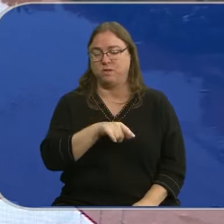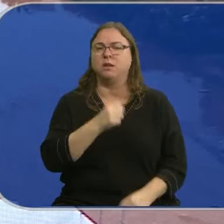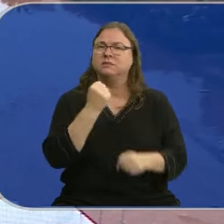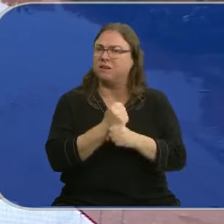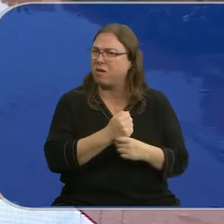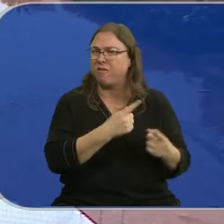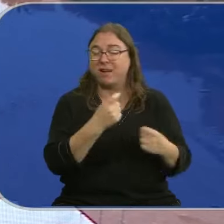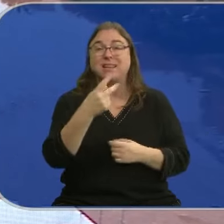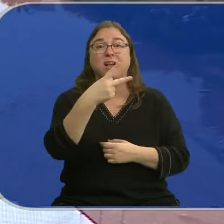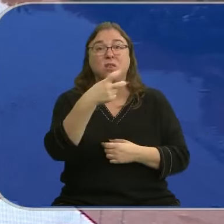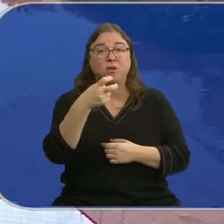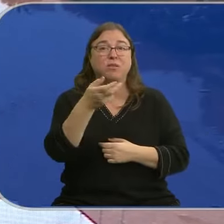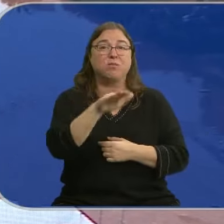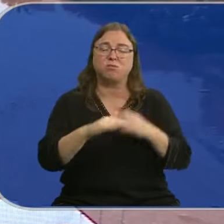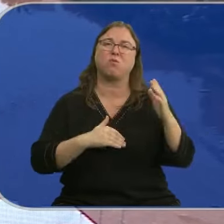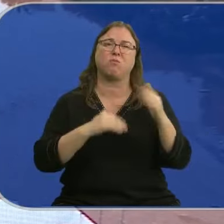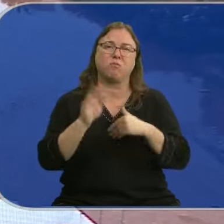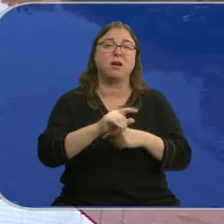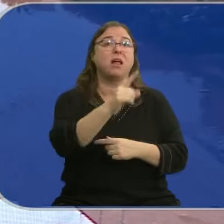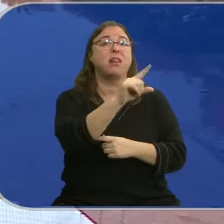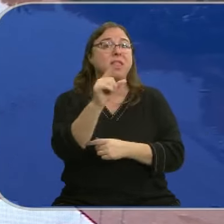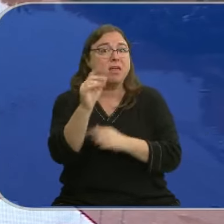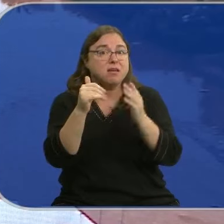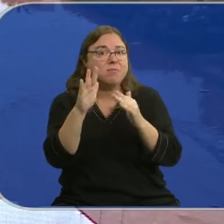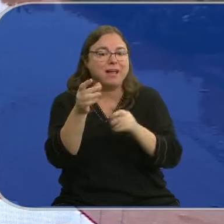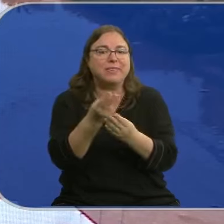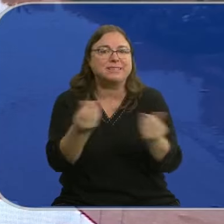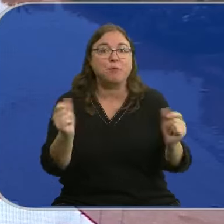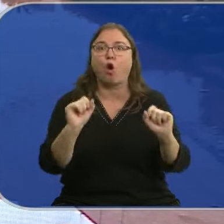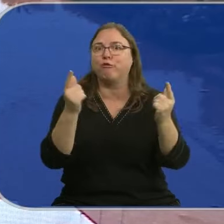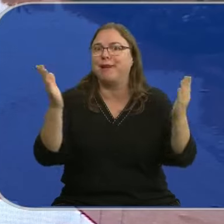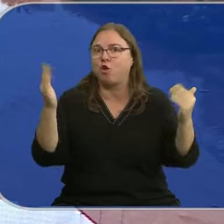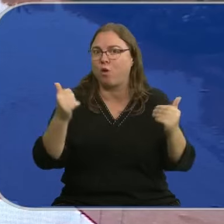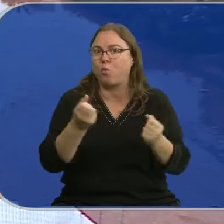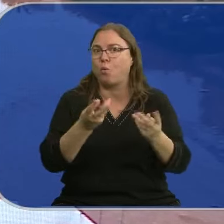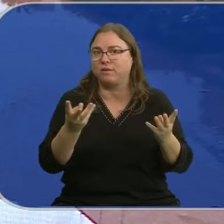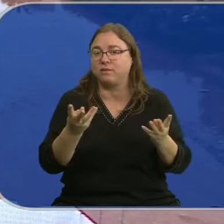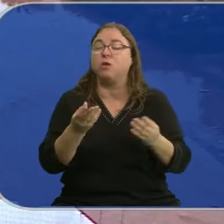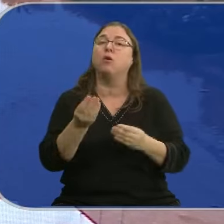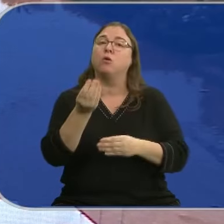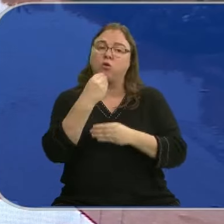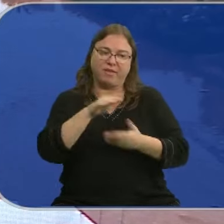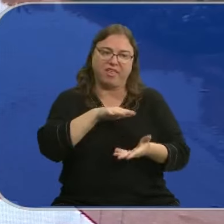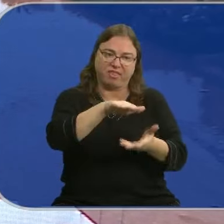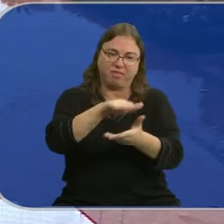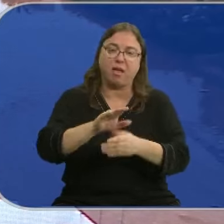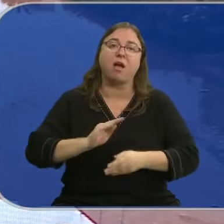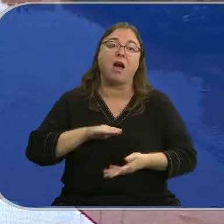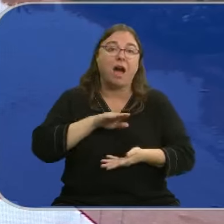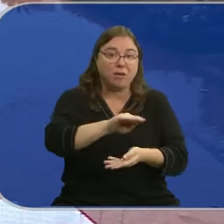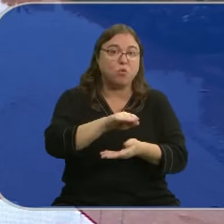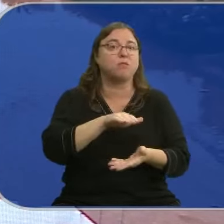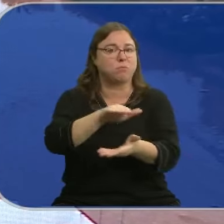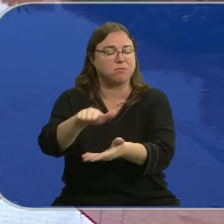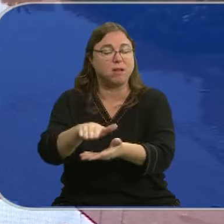más de 200 fallecidos y cientos de desaparecidos, aún sin una cifra oficial. Llega la entrega de comida y la ayuda, pero todavía hay hogares